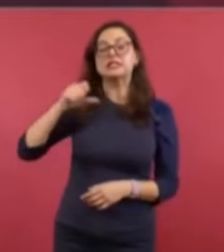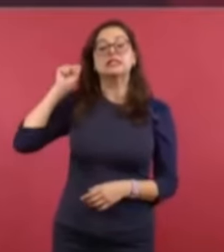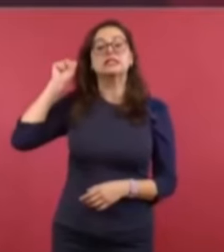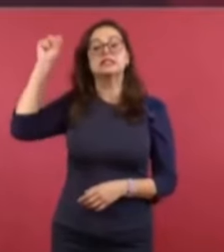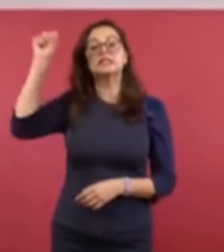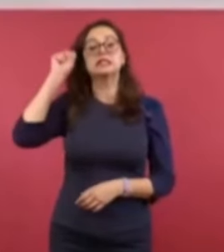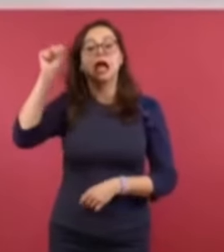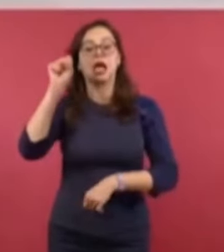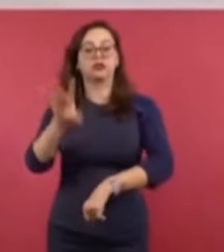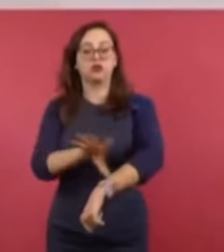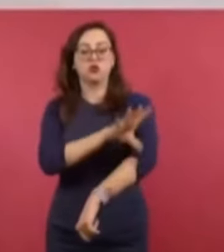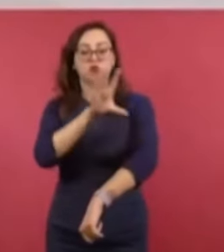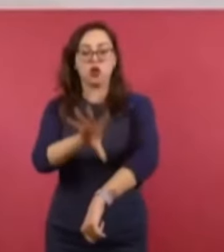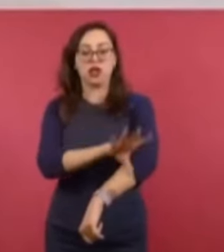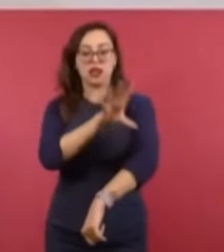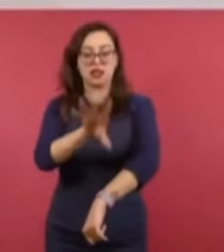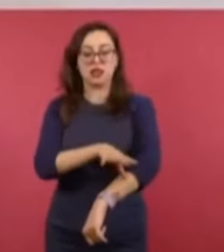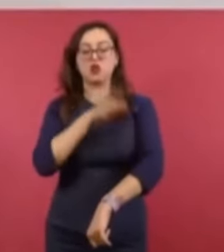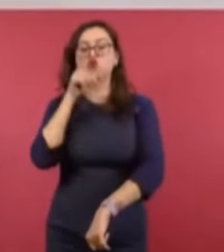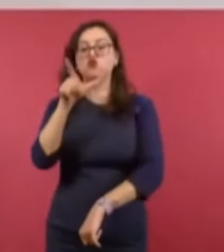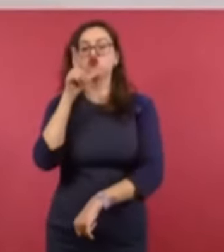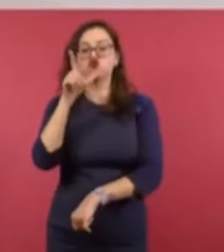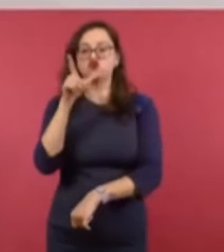En ese entonces, en los años 70,